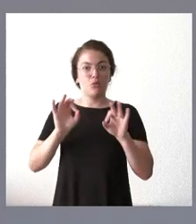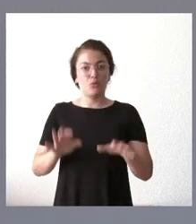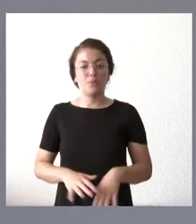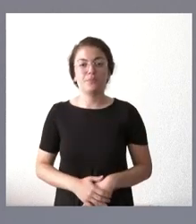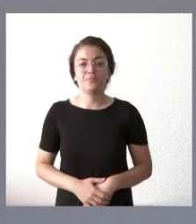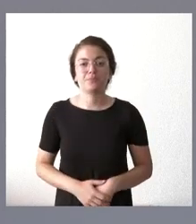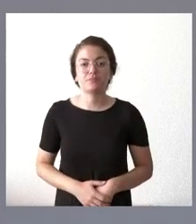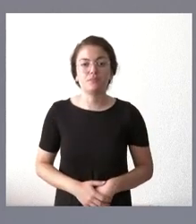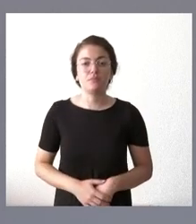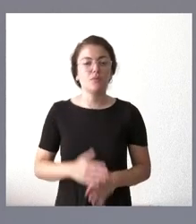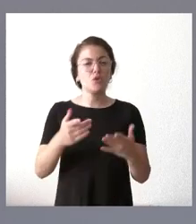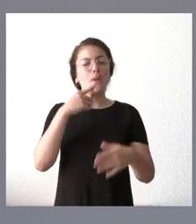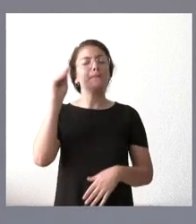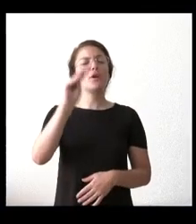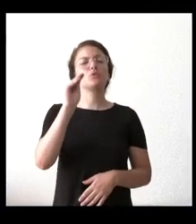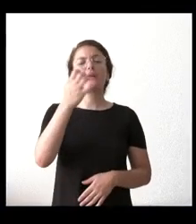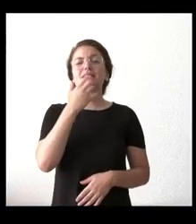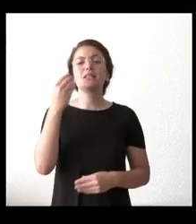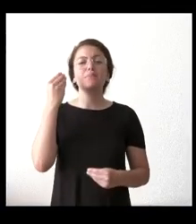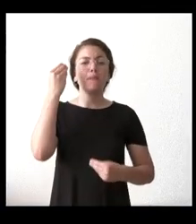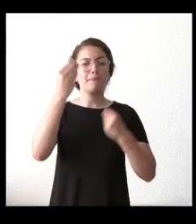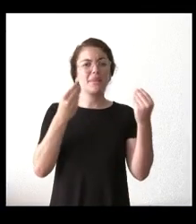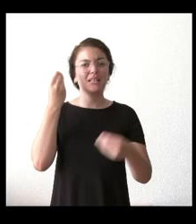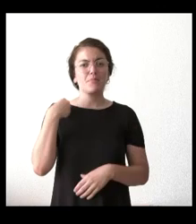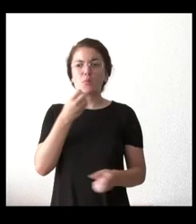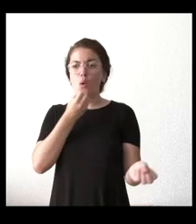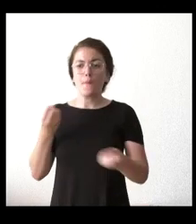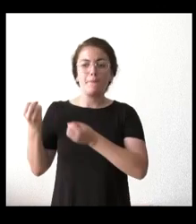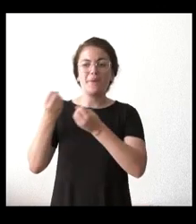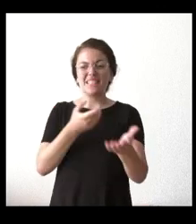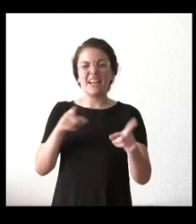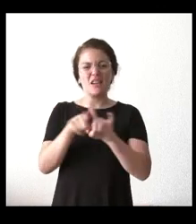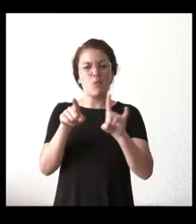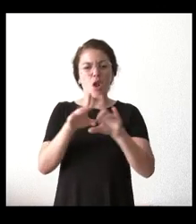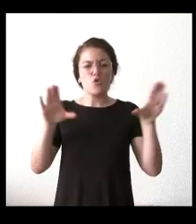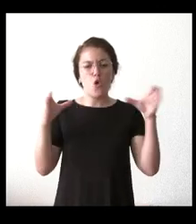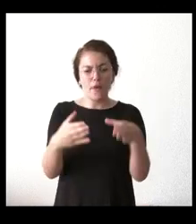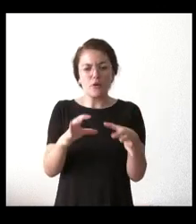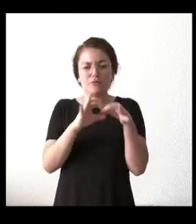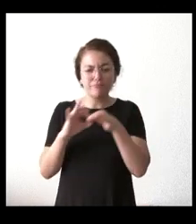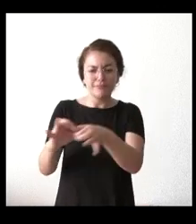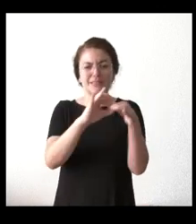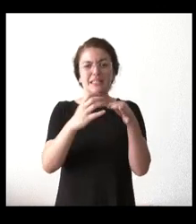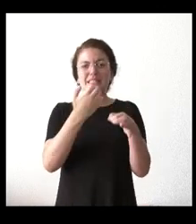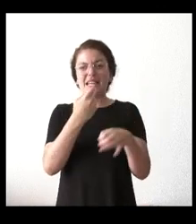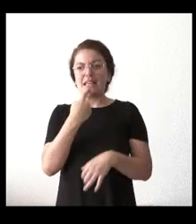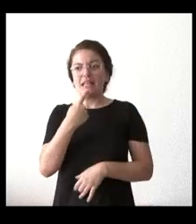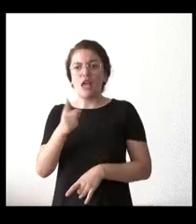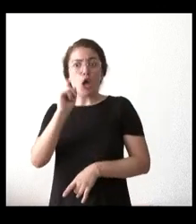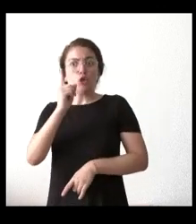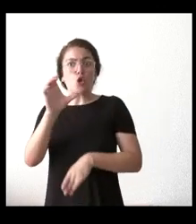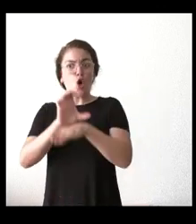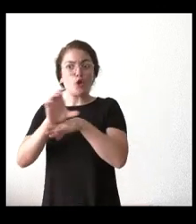preguntaba es si a usted le parece que el mensaje que se traslada es un mensaje de un Gobierno unido cuando se apela a las consejerías de Vox o cuando